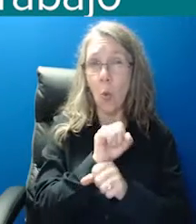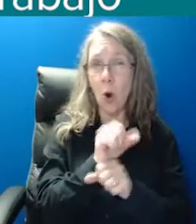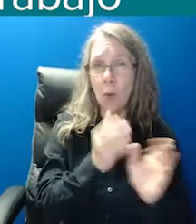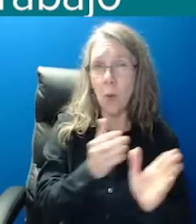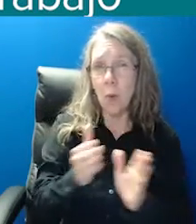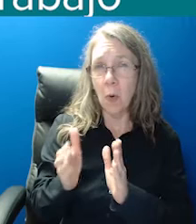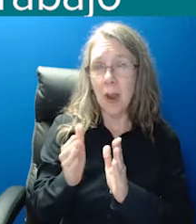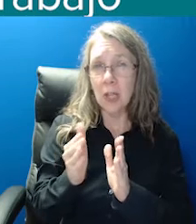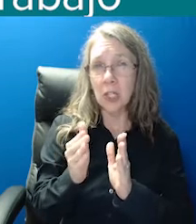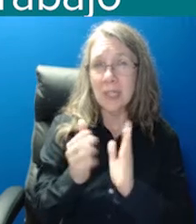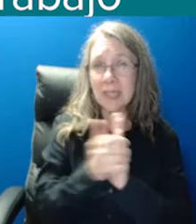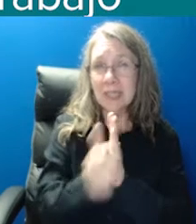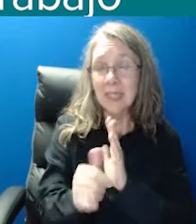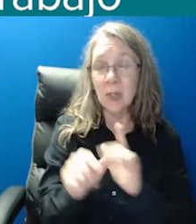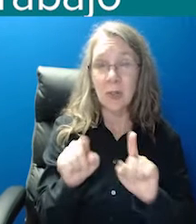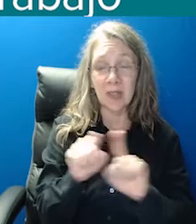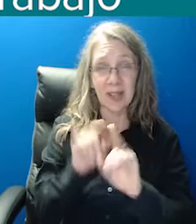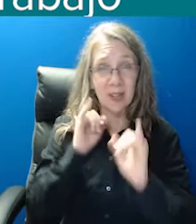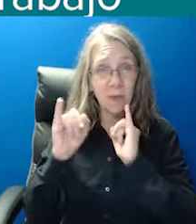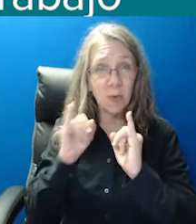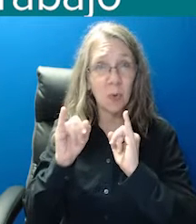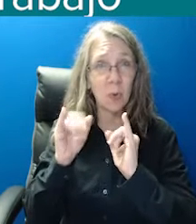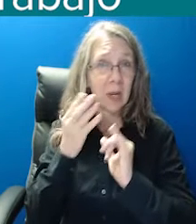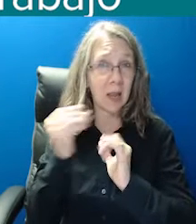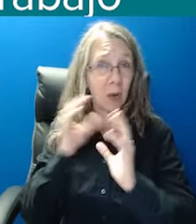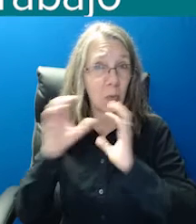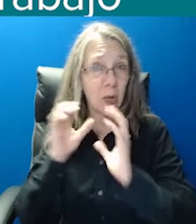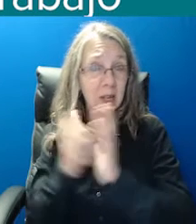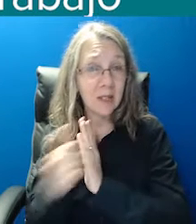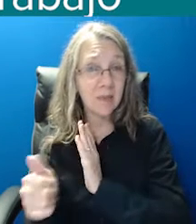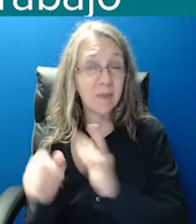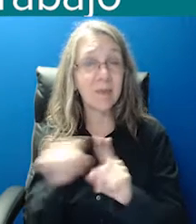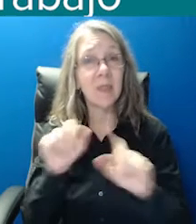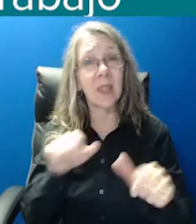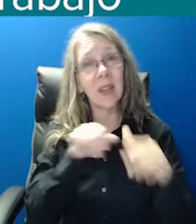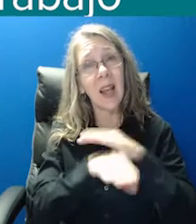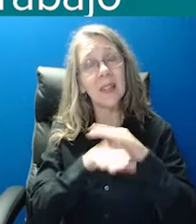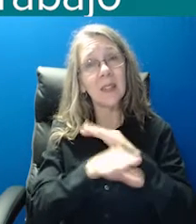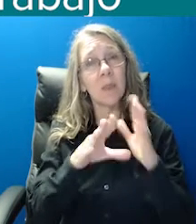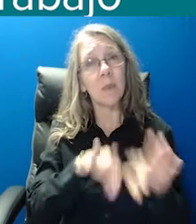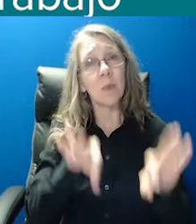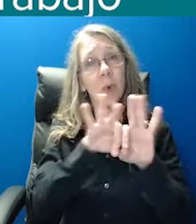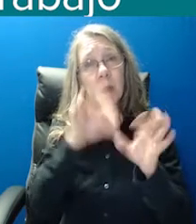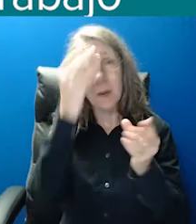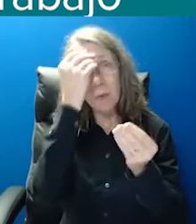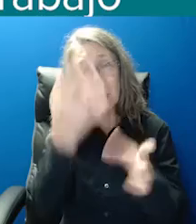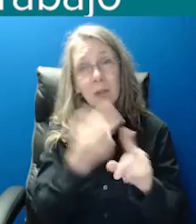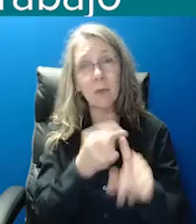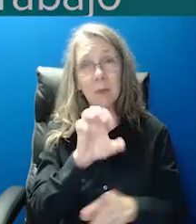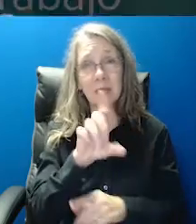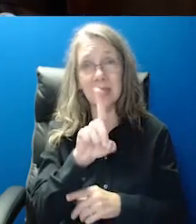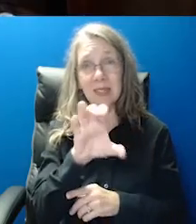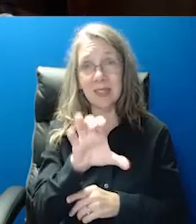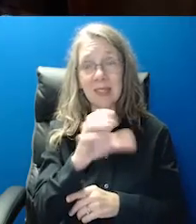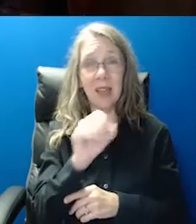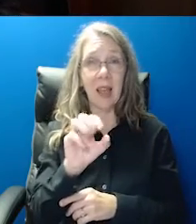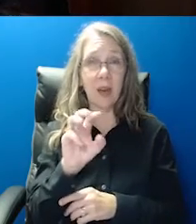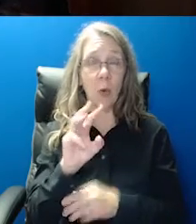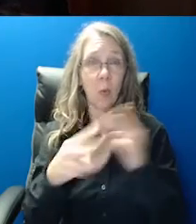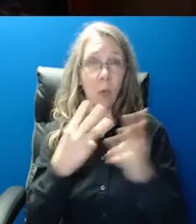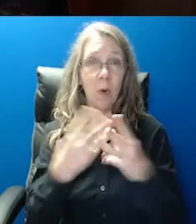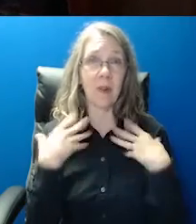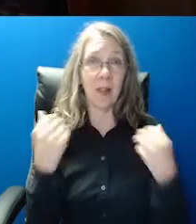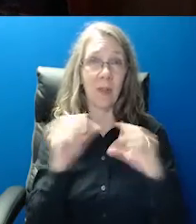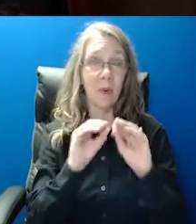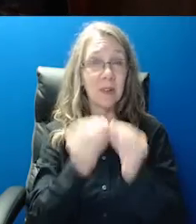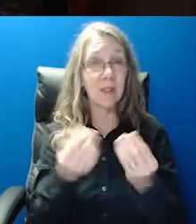la última vez. Tú puedes aprender mientras vas de camino al trabajo. Es súper fácil. Pero lo mejor